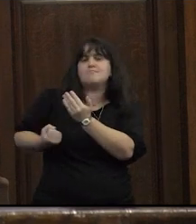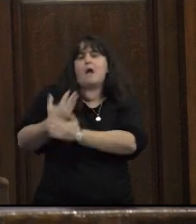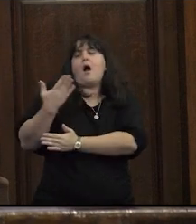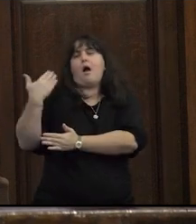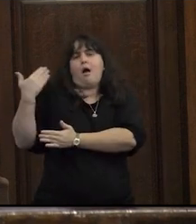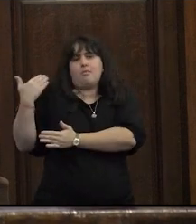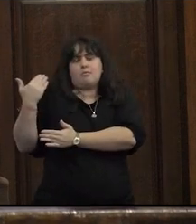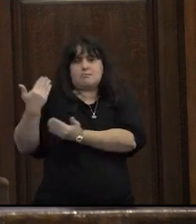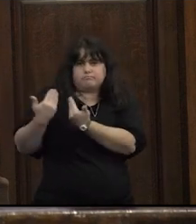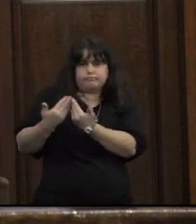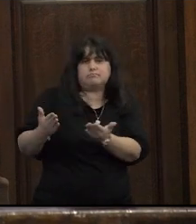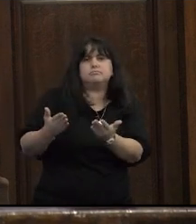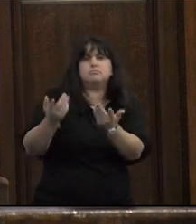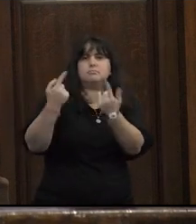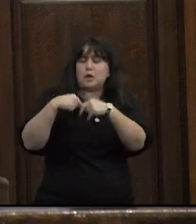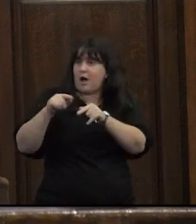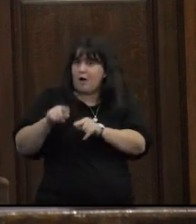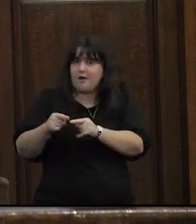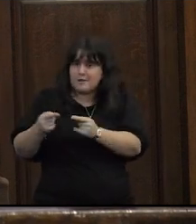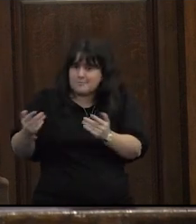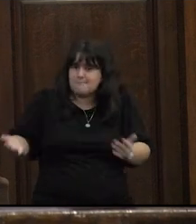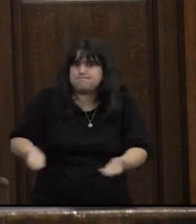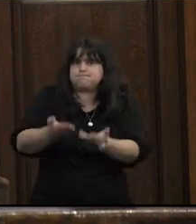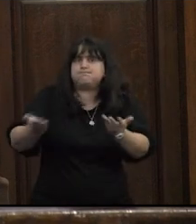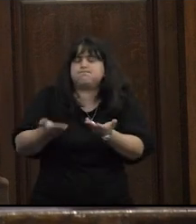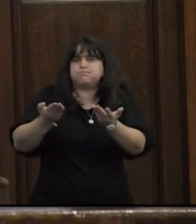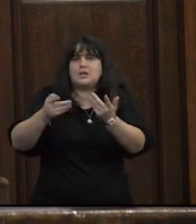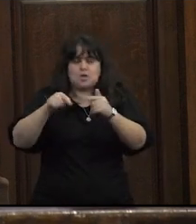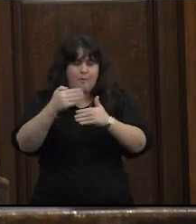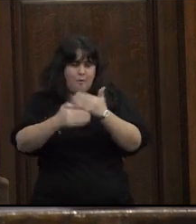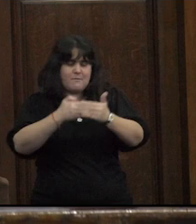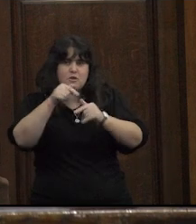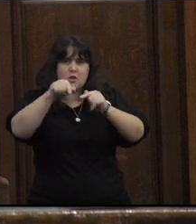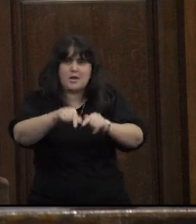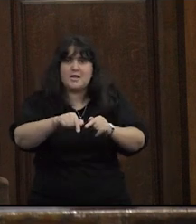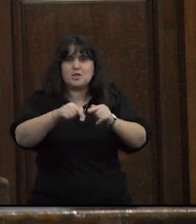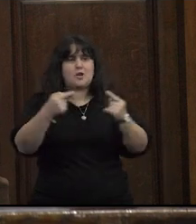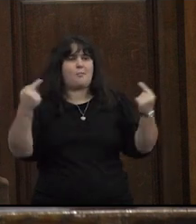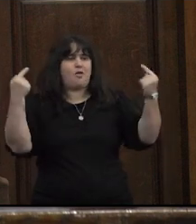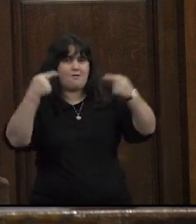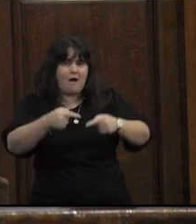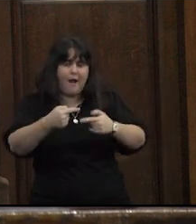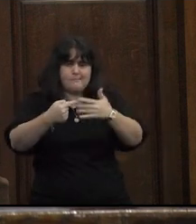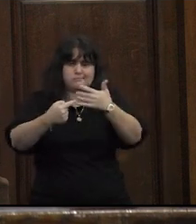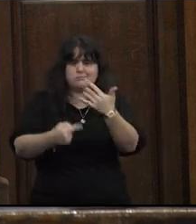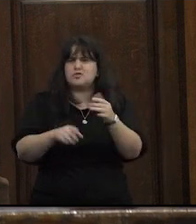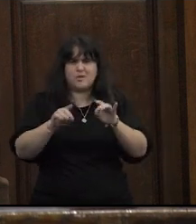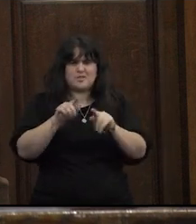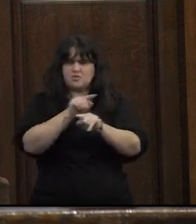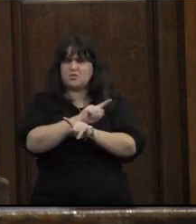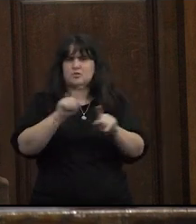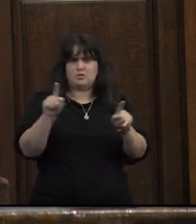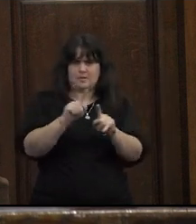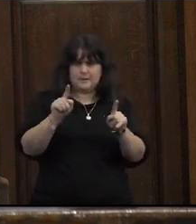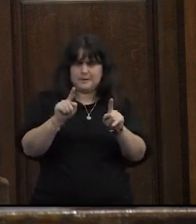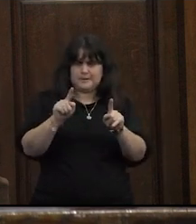pero este movimiento potencia el Ni Una Menos y la capilaridad de los debates pero no es solo eso